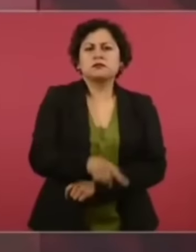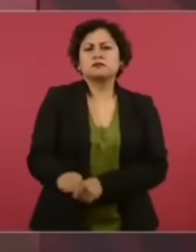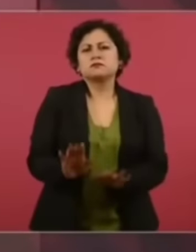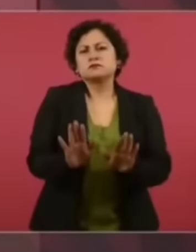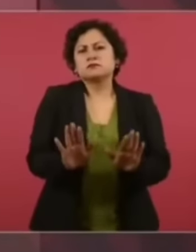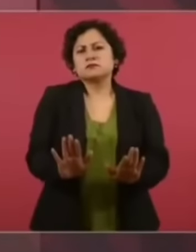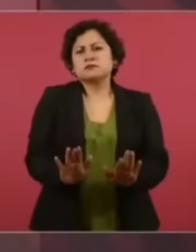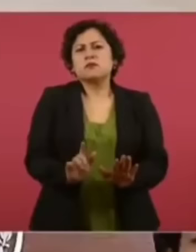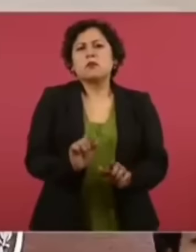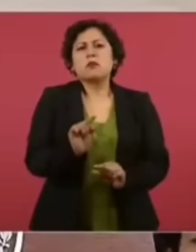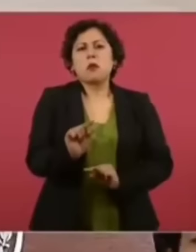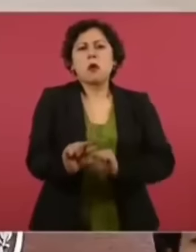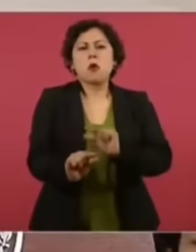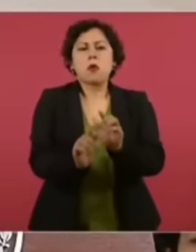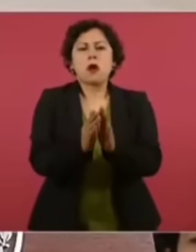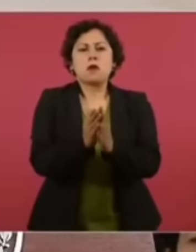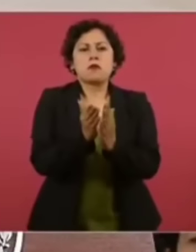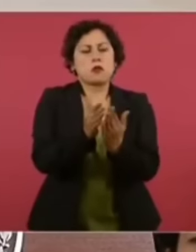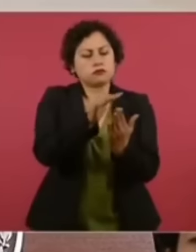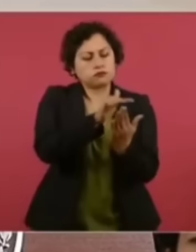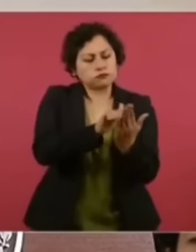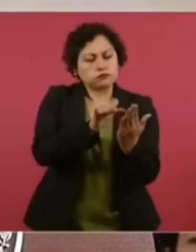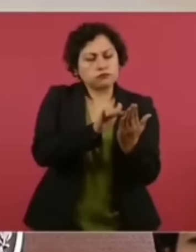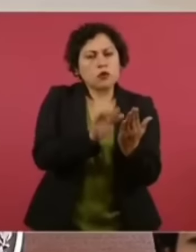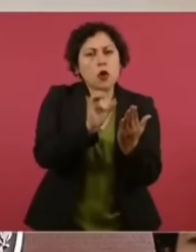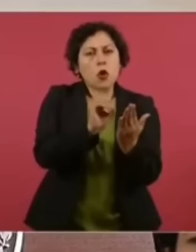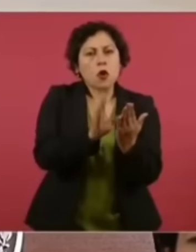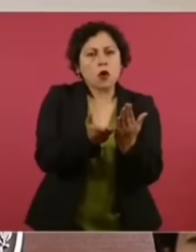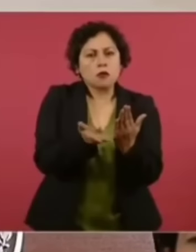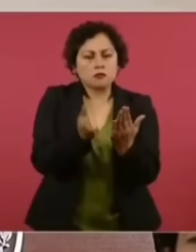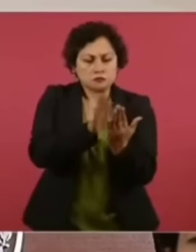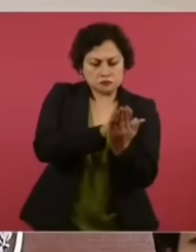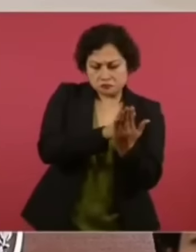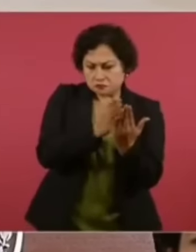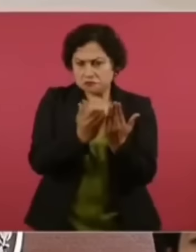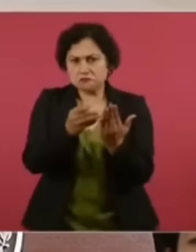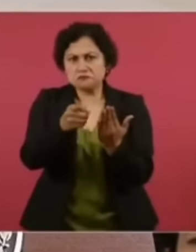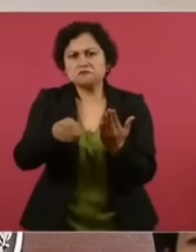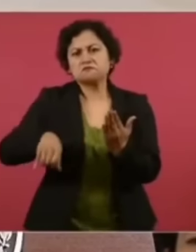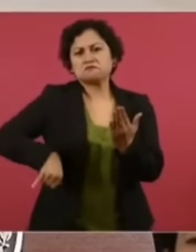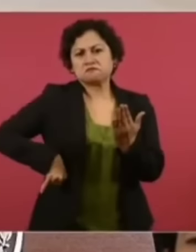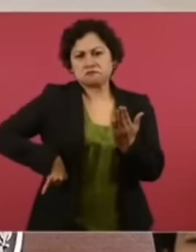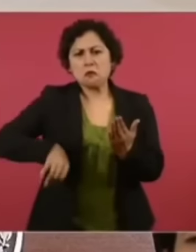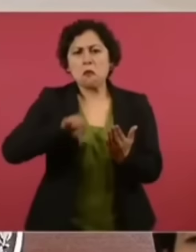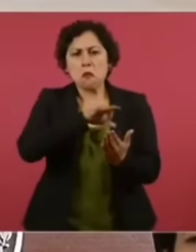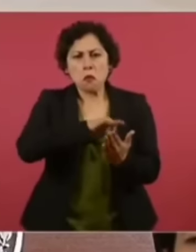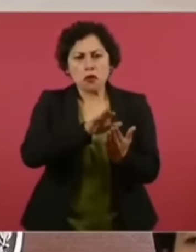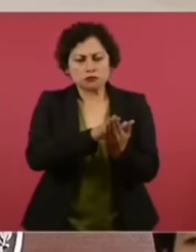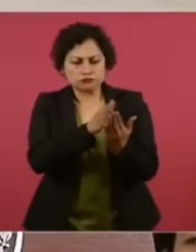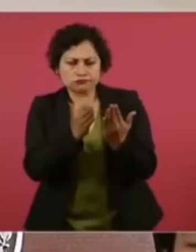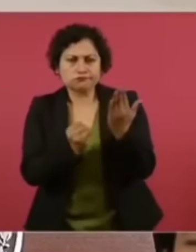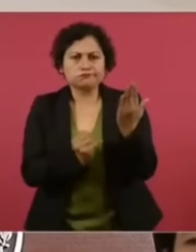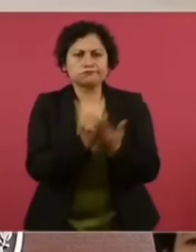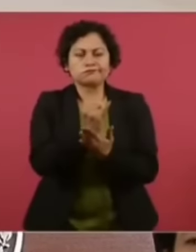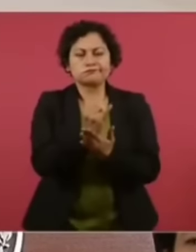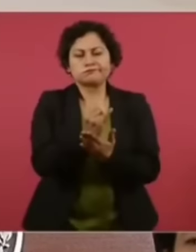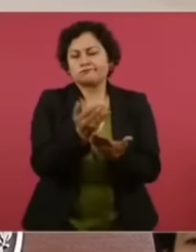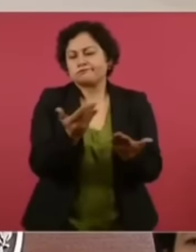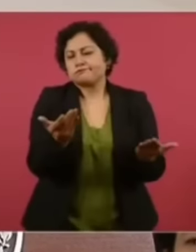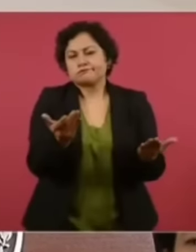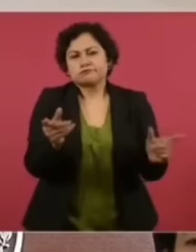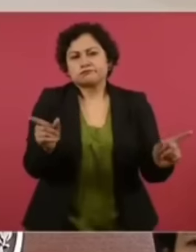o les llame la atención. En fin, con este texto dirigido a los jóvenes,